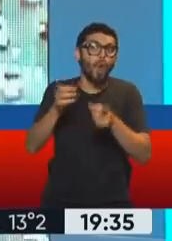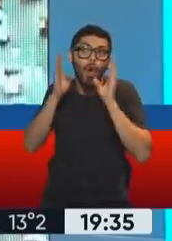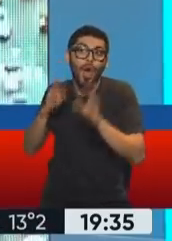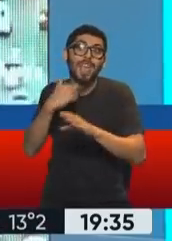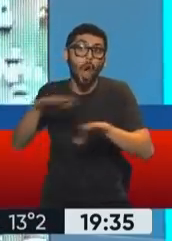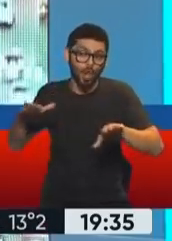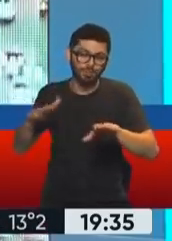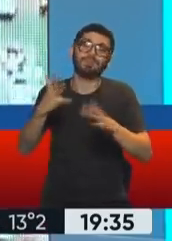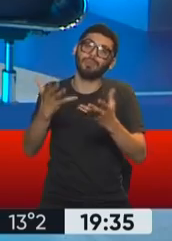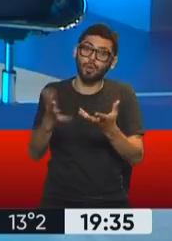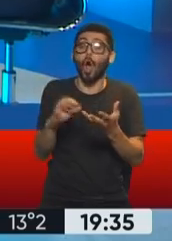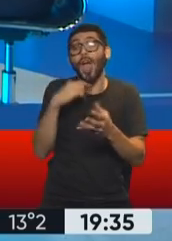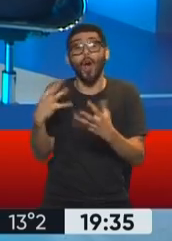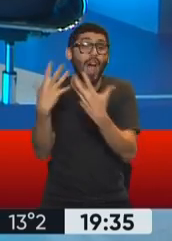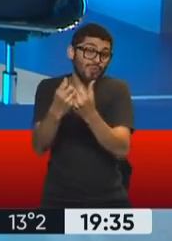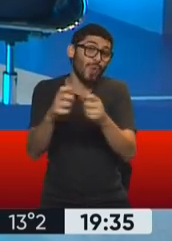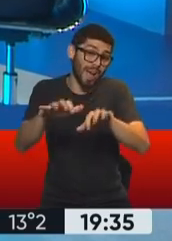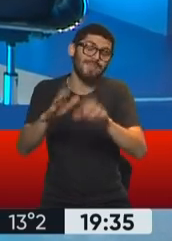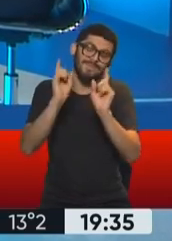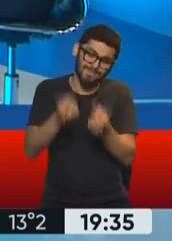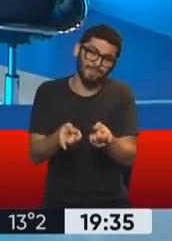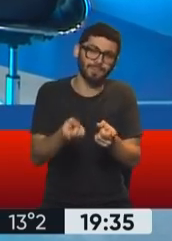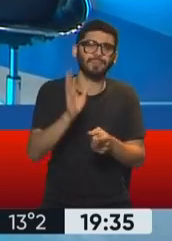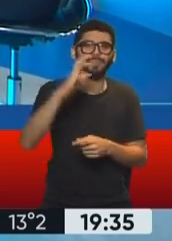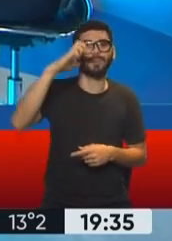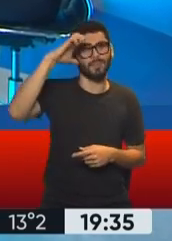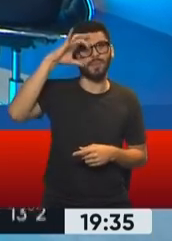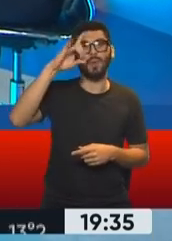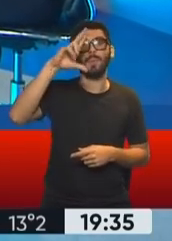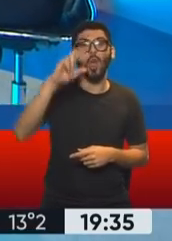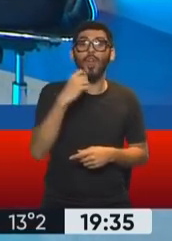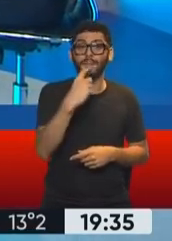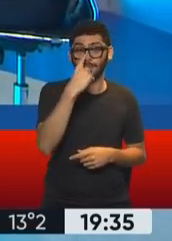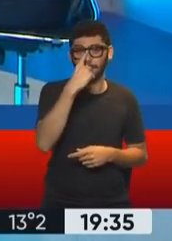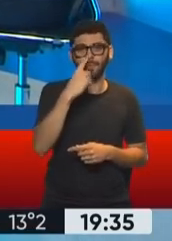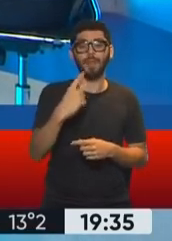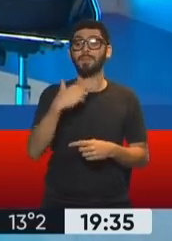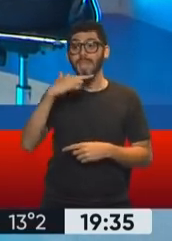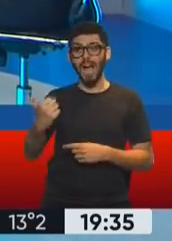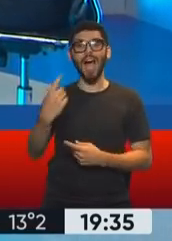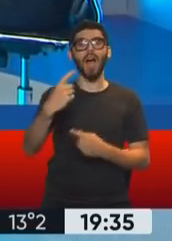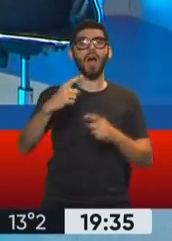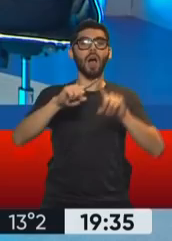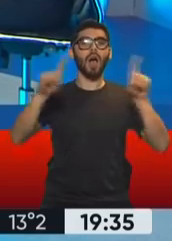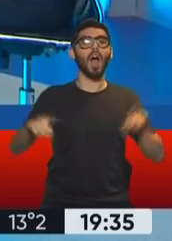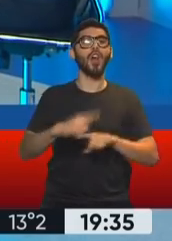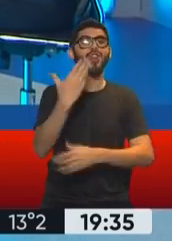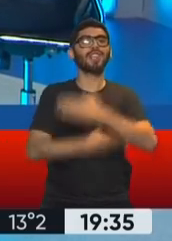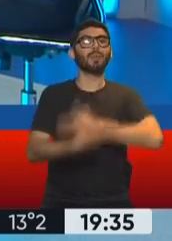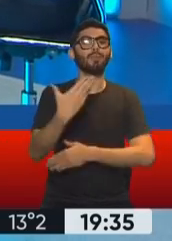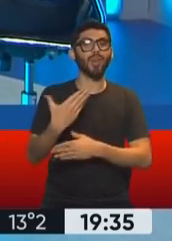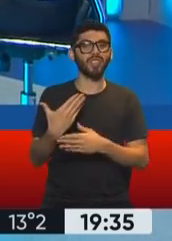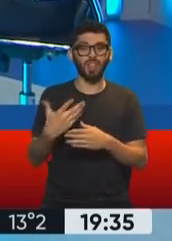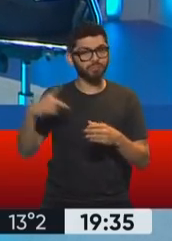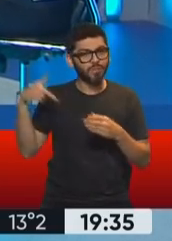sus datos. Vamos con una nueva pregunta. Pedro, hola Fernanda, se venció el certificado de discapacidad de mi hija y tengo que renovarlo para seguir